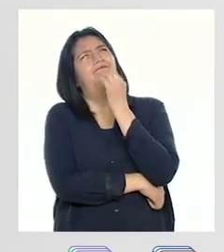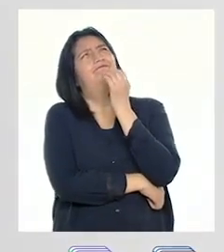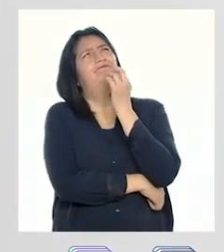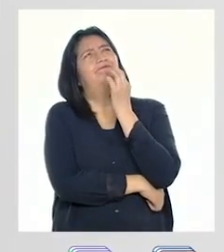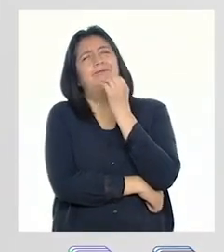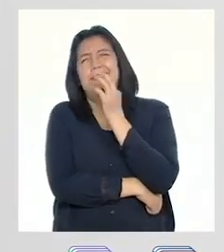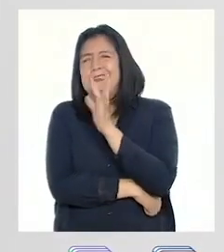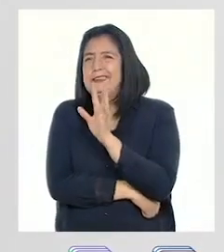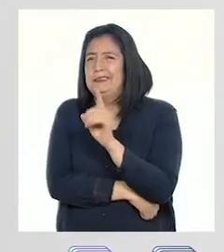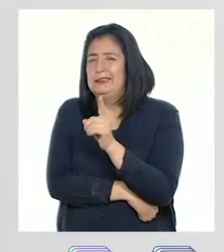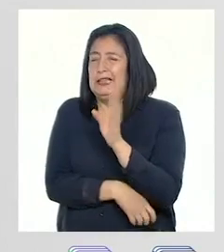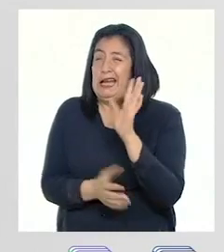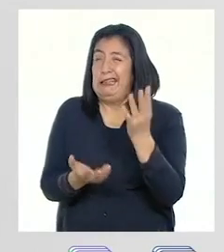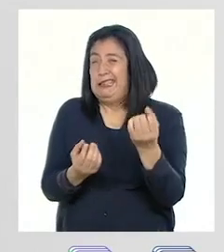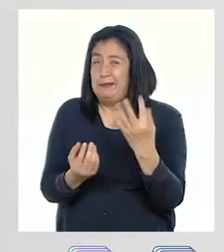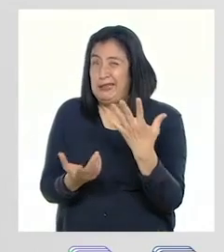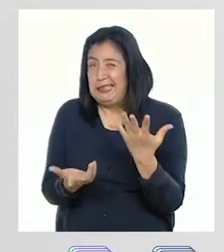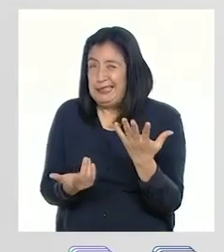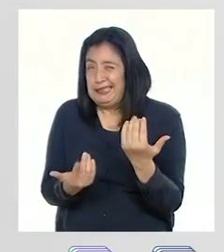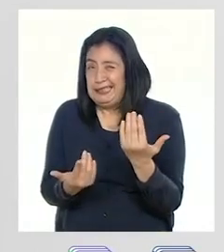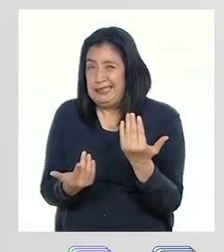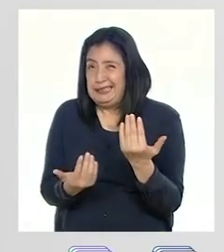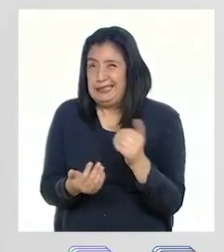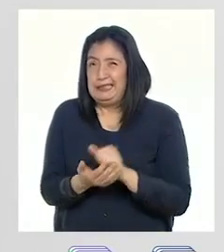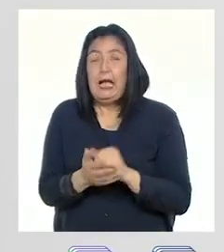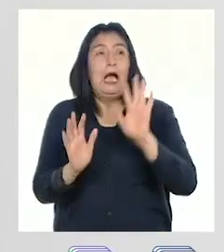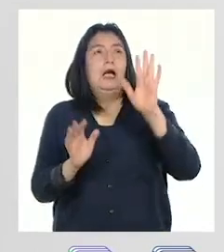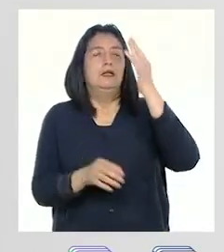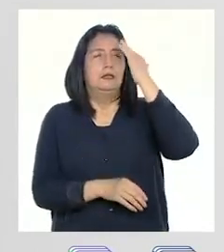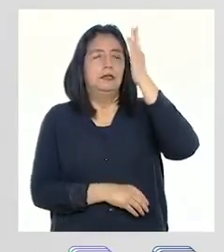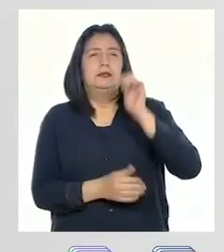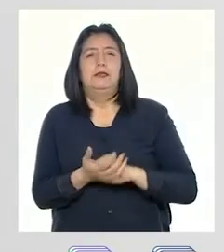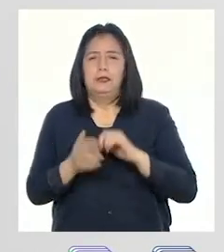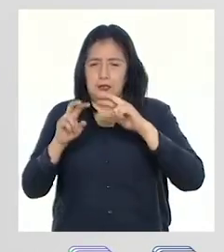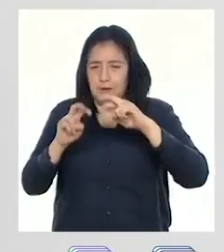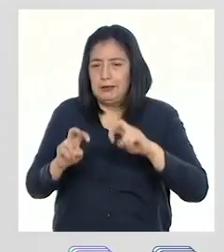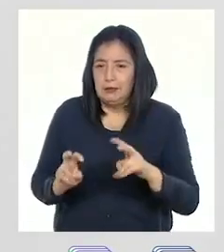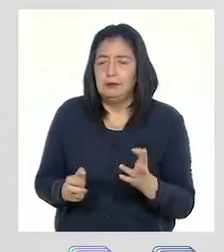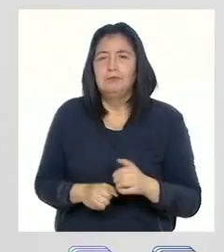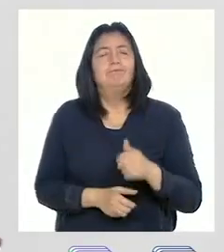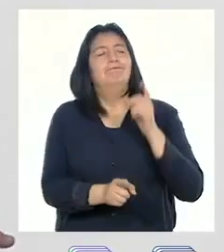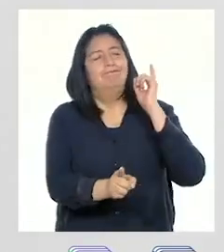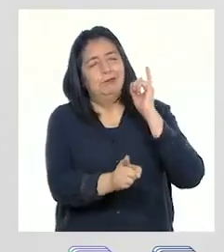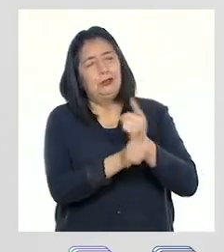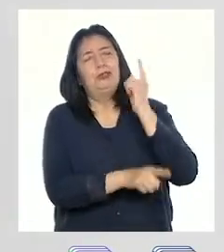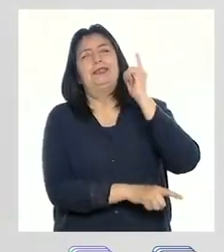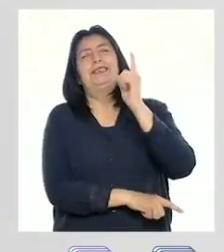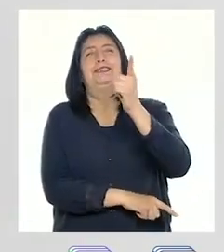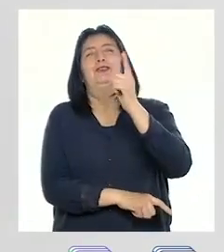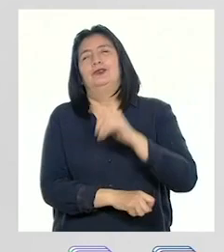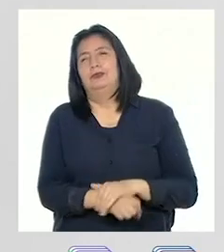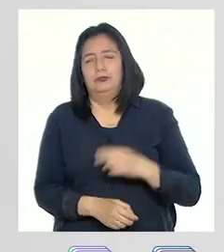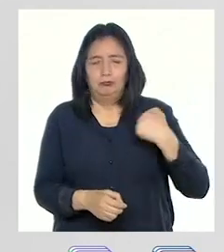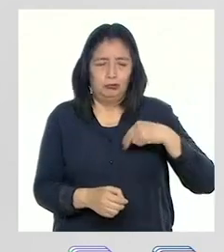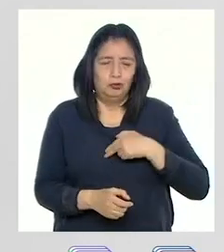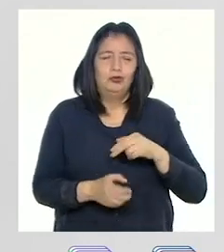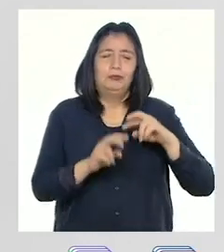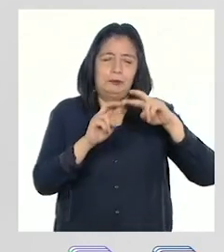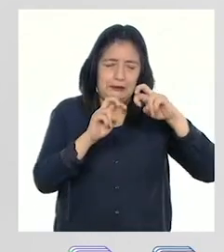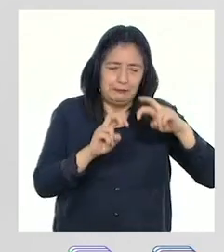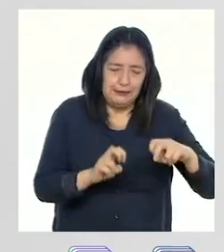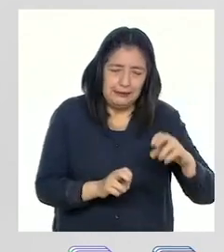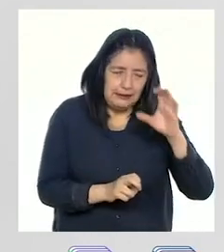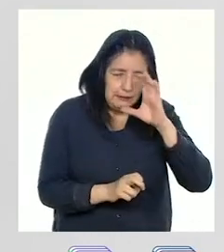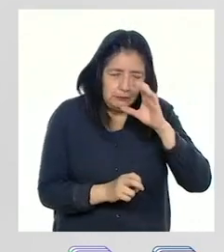Mmm... Una pista. ¡Ya sé! ¡Investigando! ¡Exacto! Haremos una